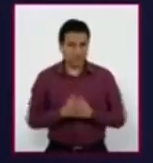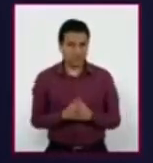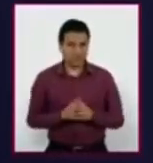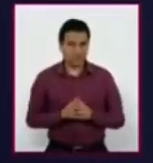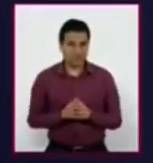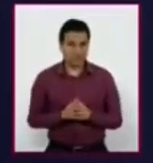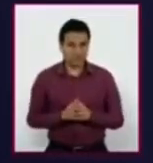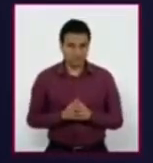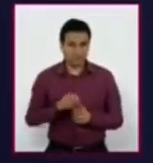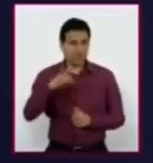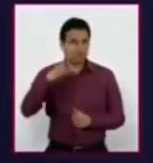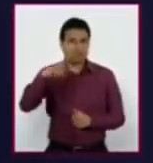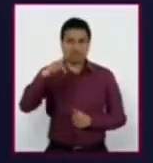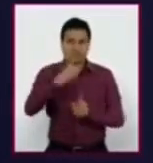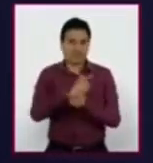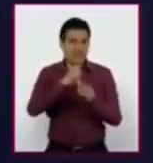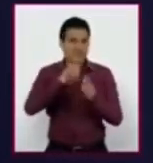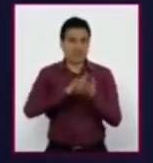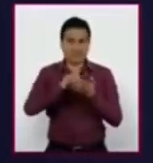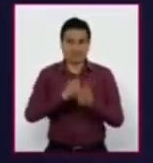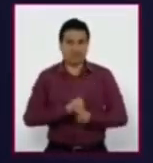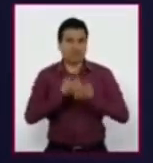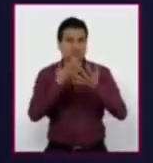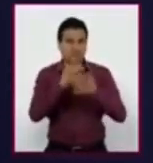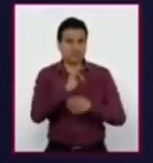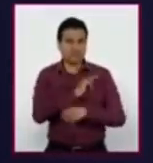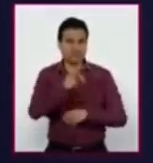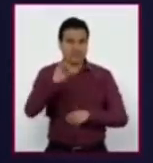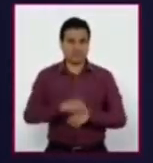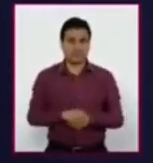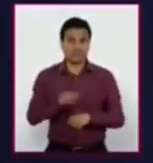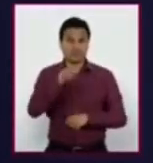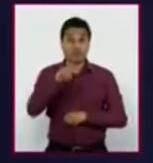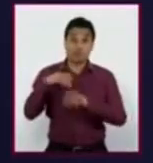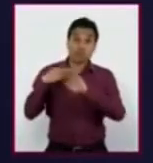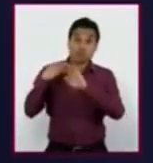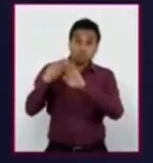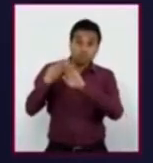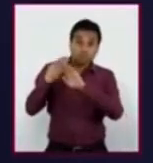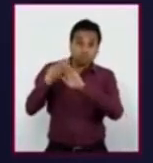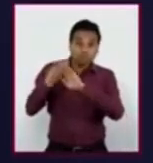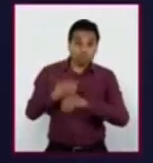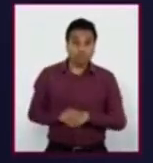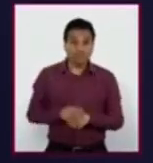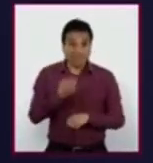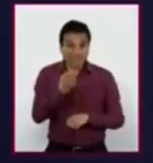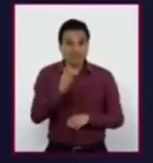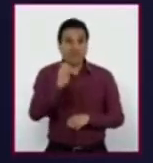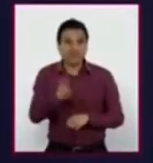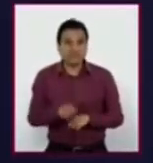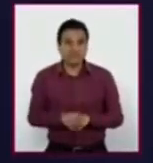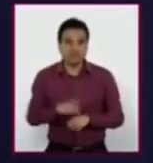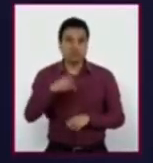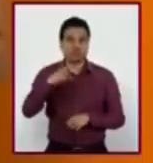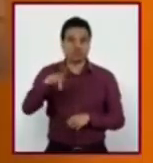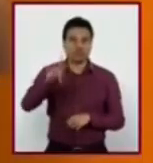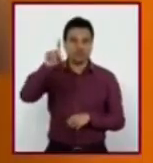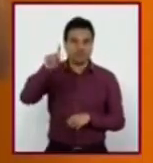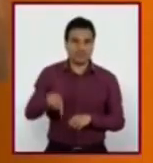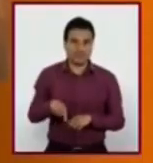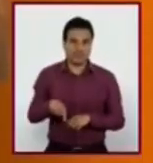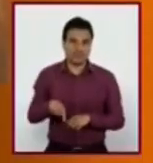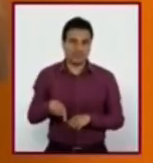También de su libertad y de sus derechos básicos. Por lo que atacar a alguien por este motivo es atentar contra su integridad.